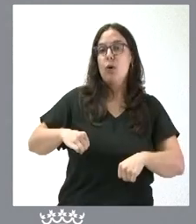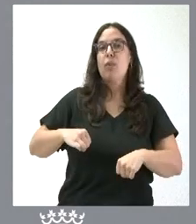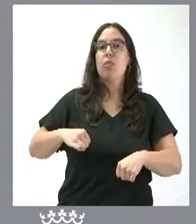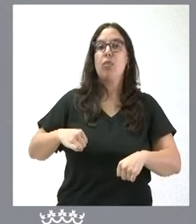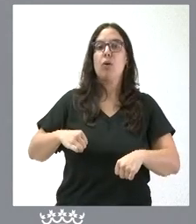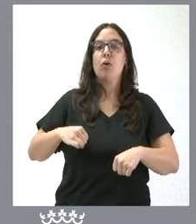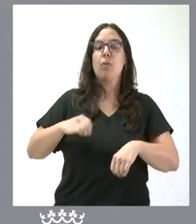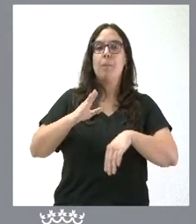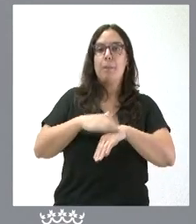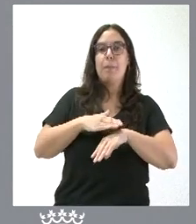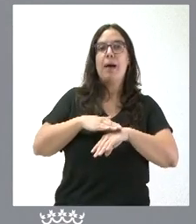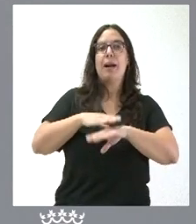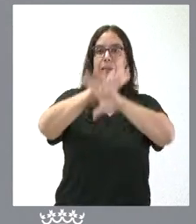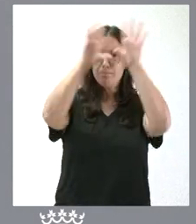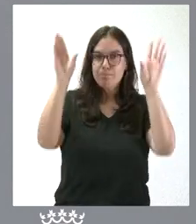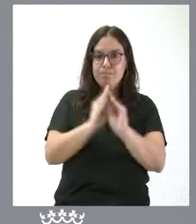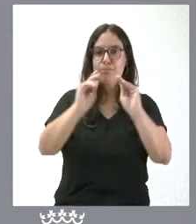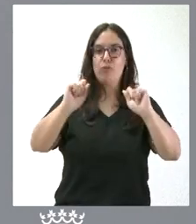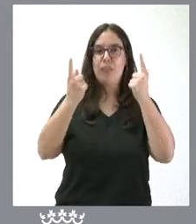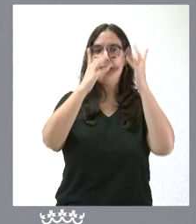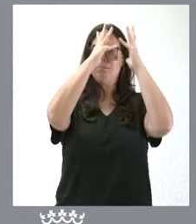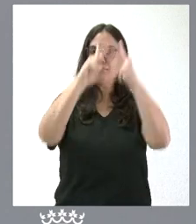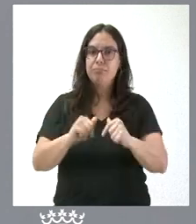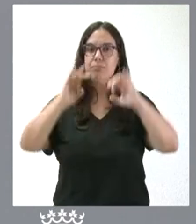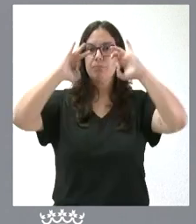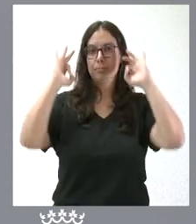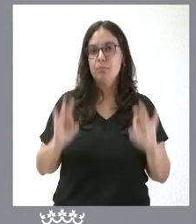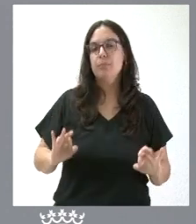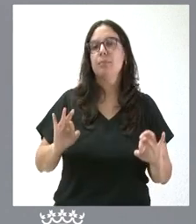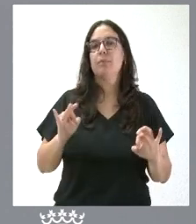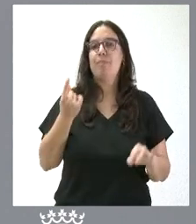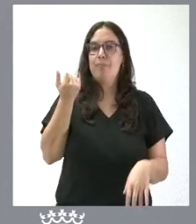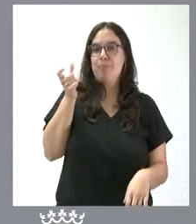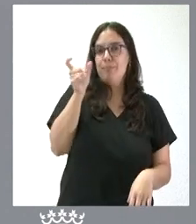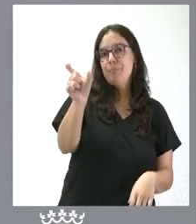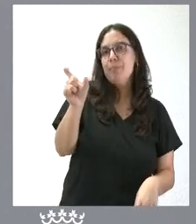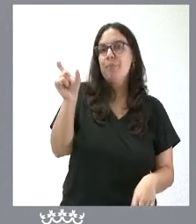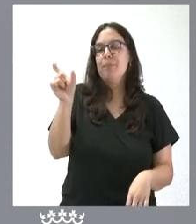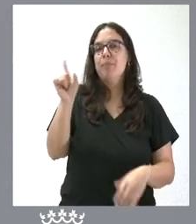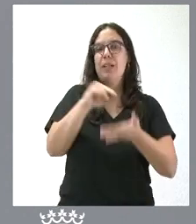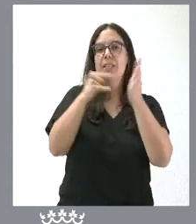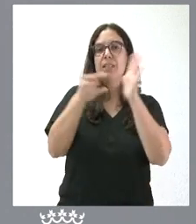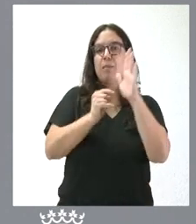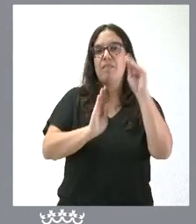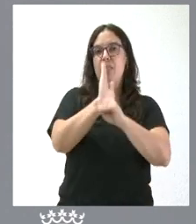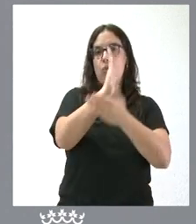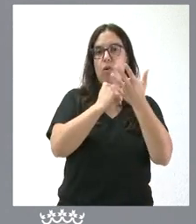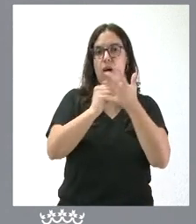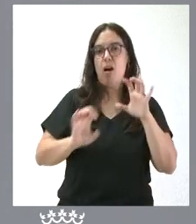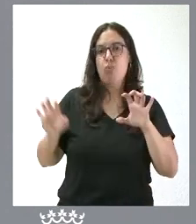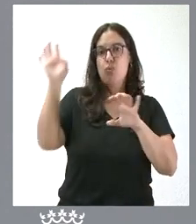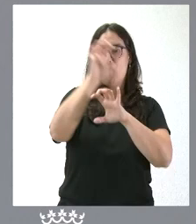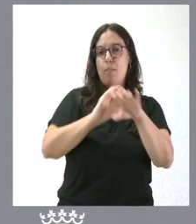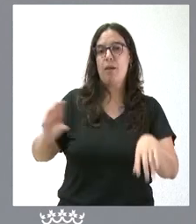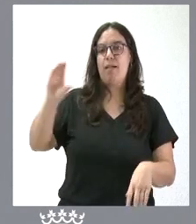definitiva cuantificación de esta aportación del sistema de licenciación autonómica y, por tanto,